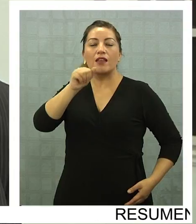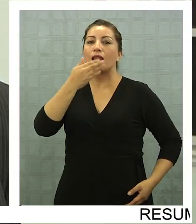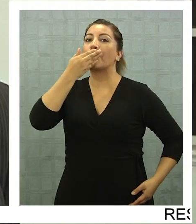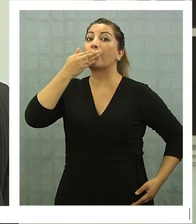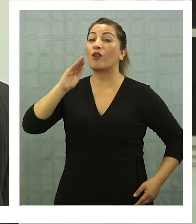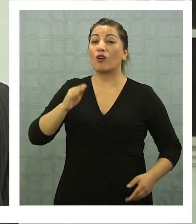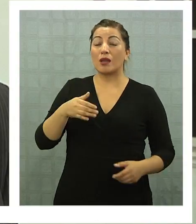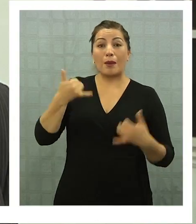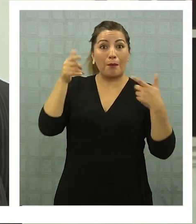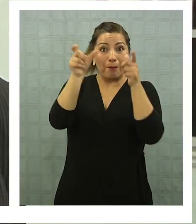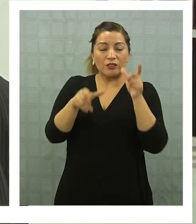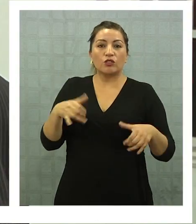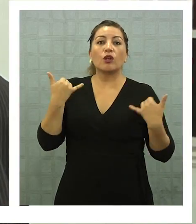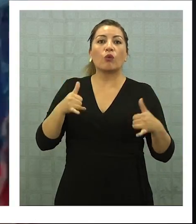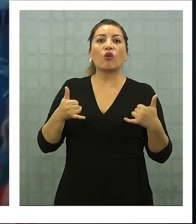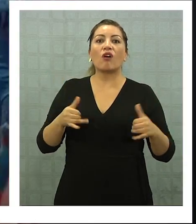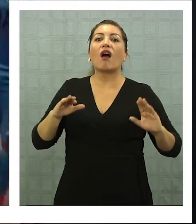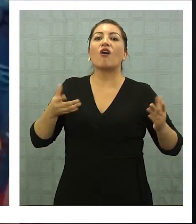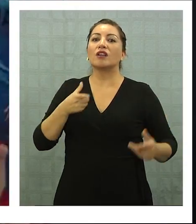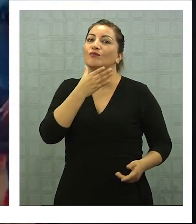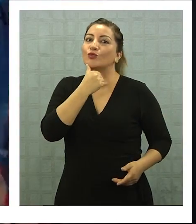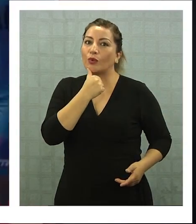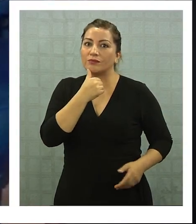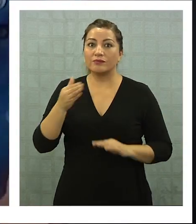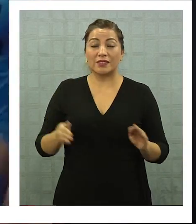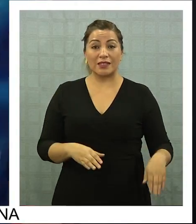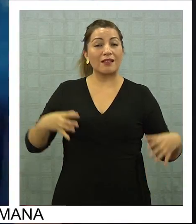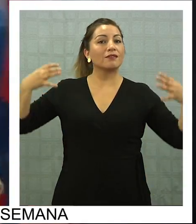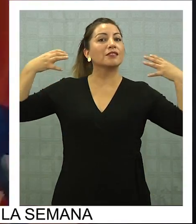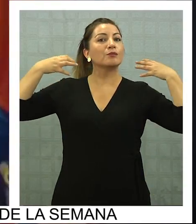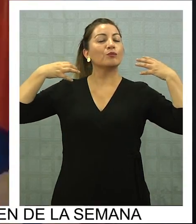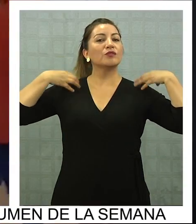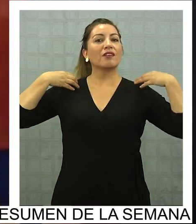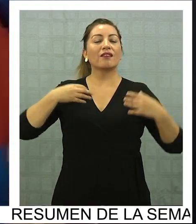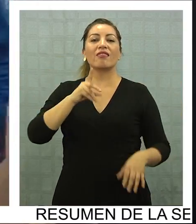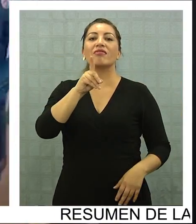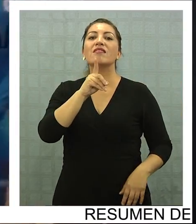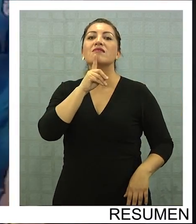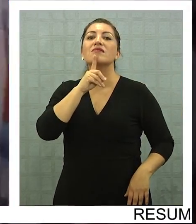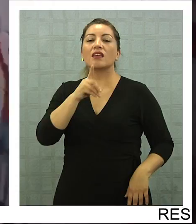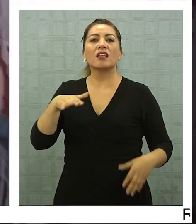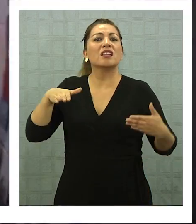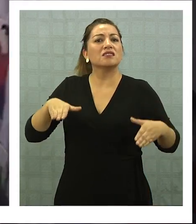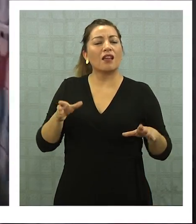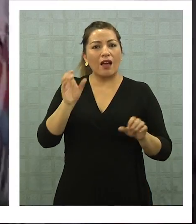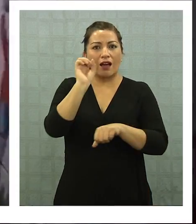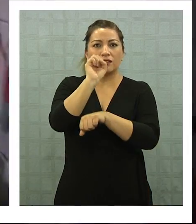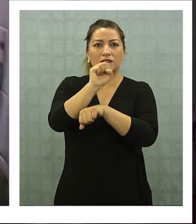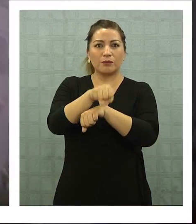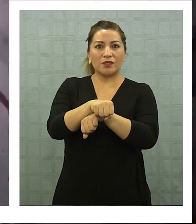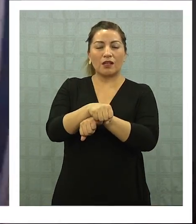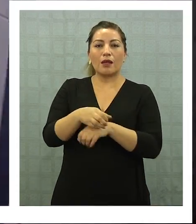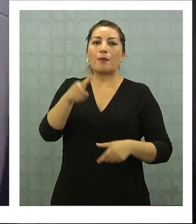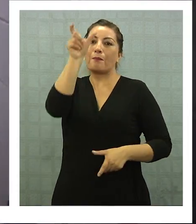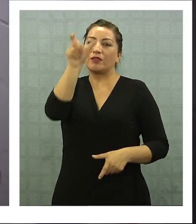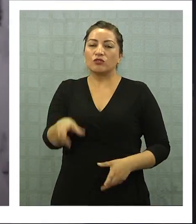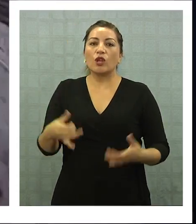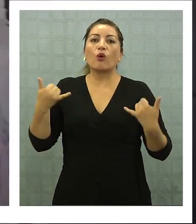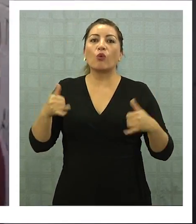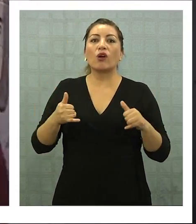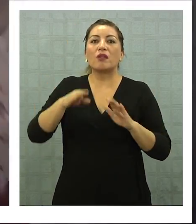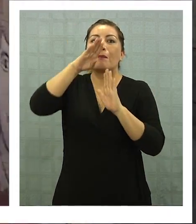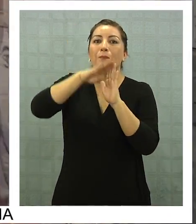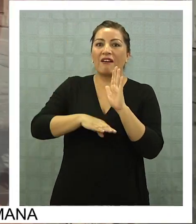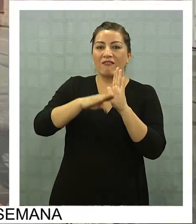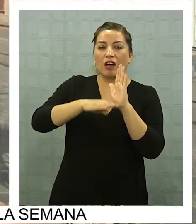estrellas que tenía Iquique y ya no están en el plantel. La responsabilidad del técnico estaría en haber aceptado a jugadores de menor valor que los que